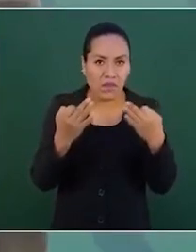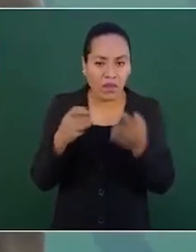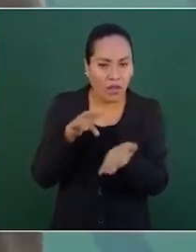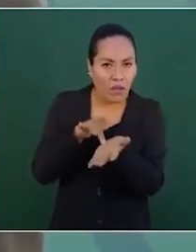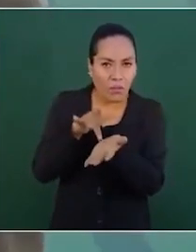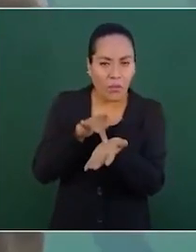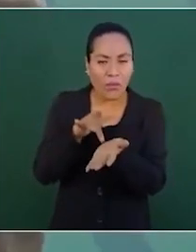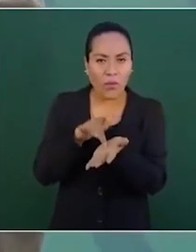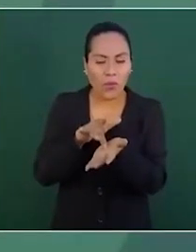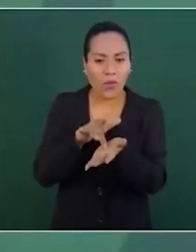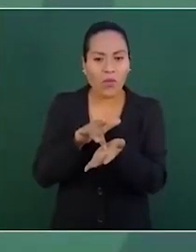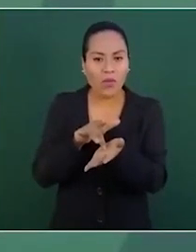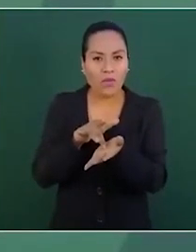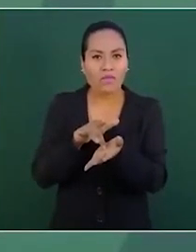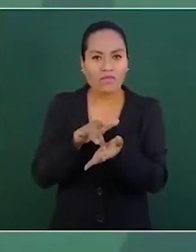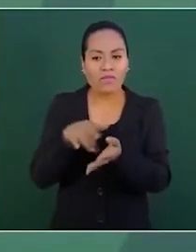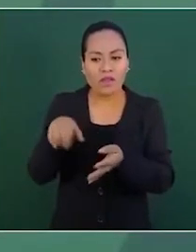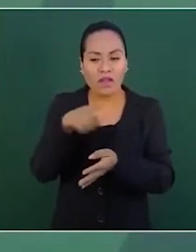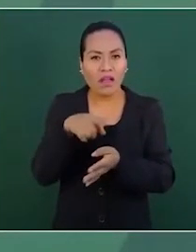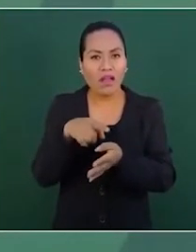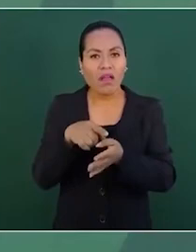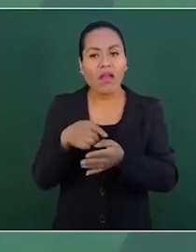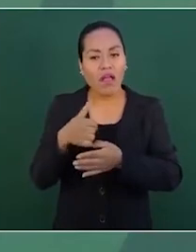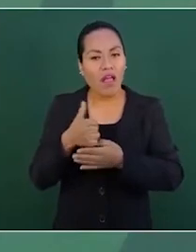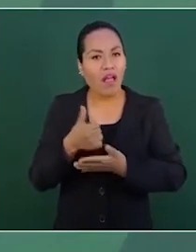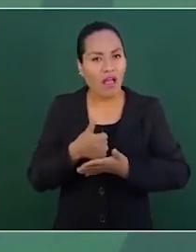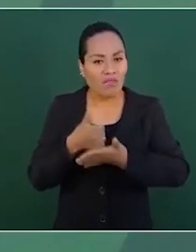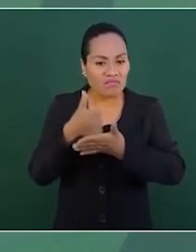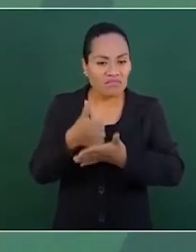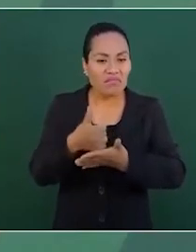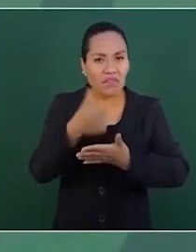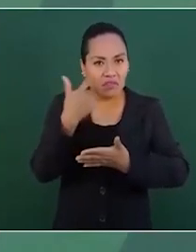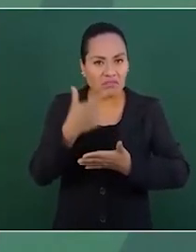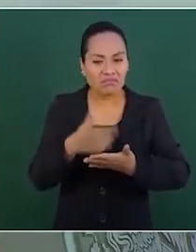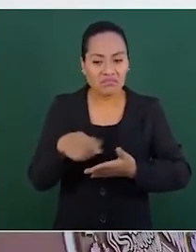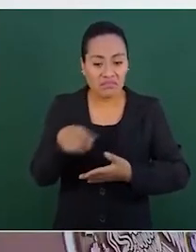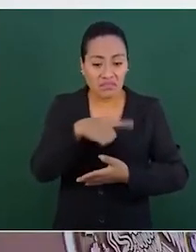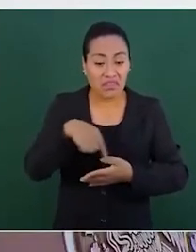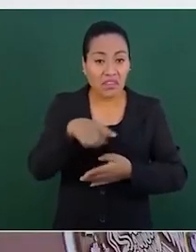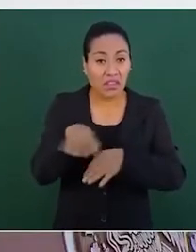ayudado al movimiento o apoyan al movimiento. No,